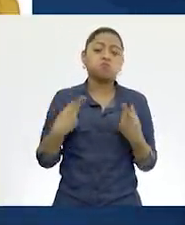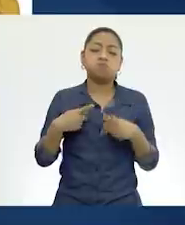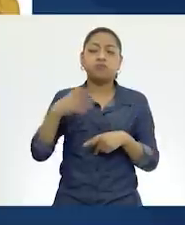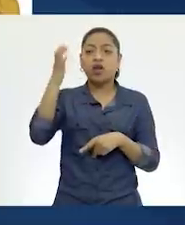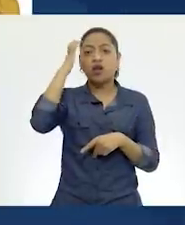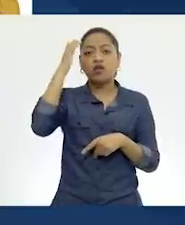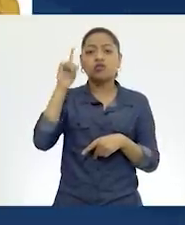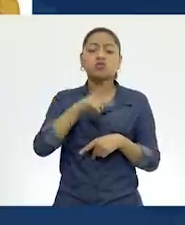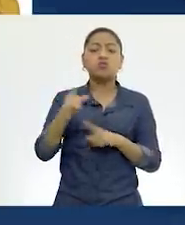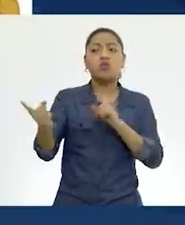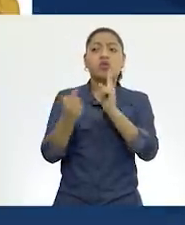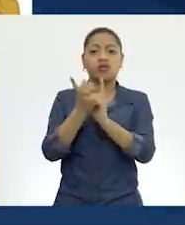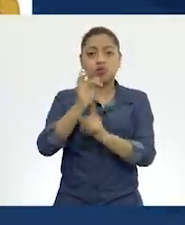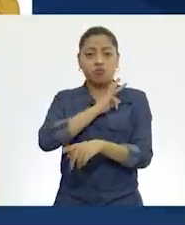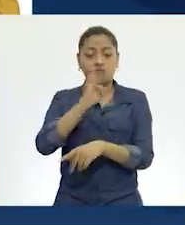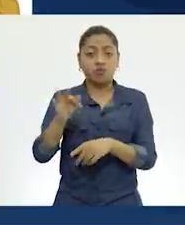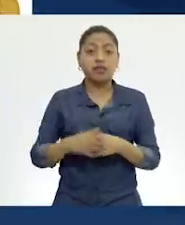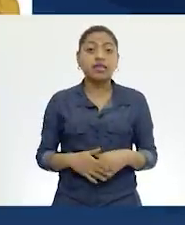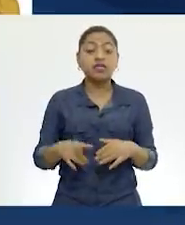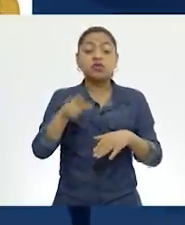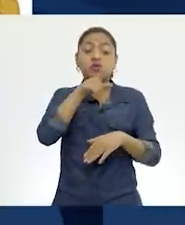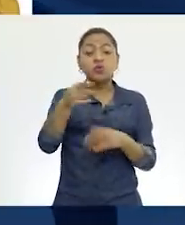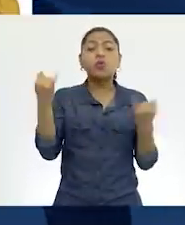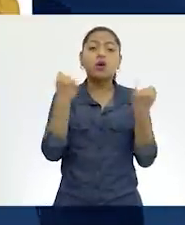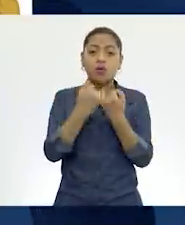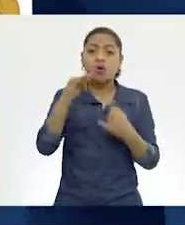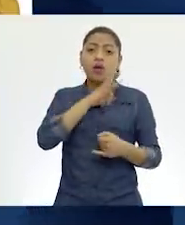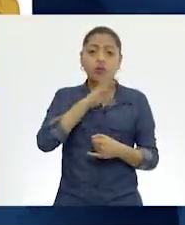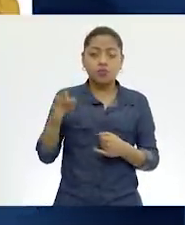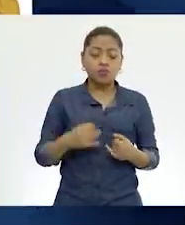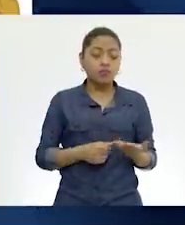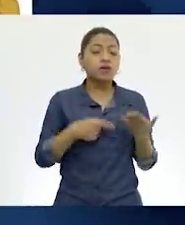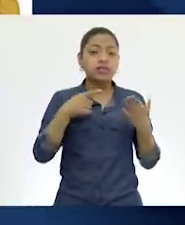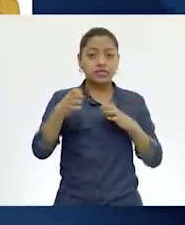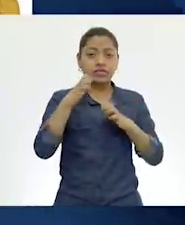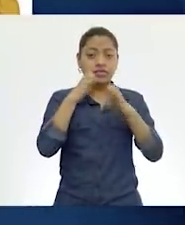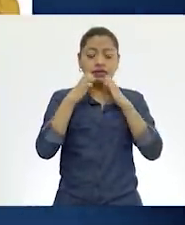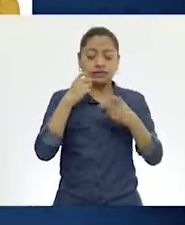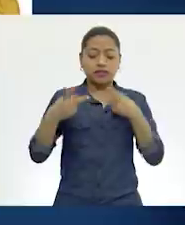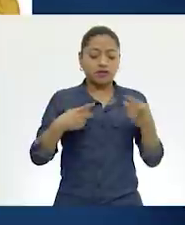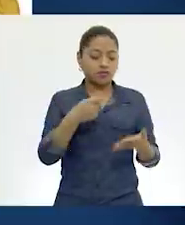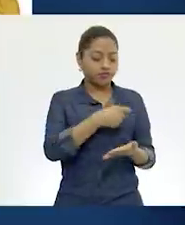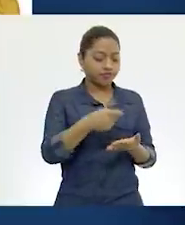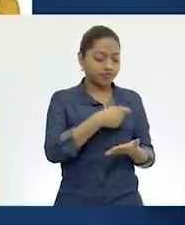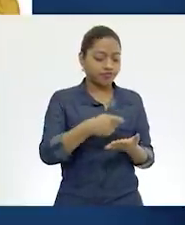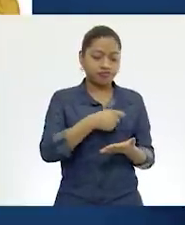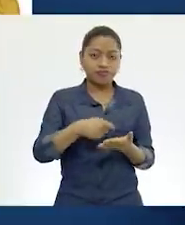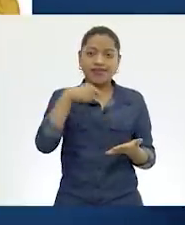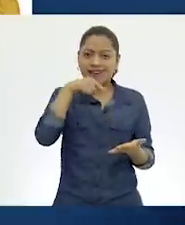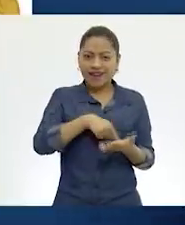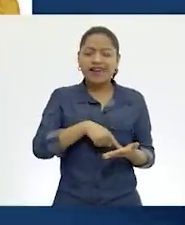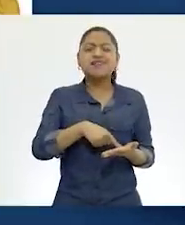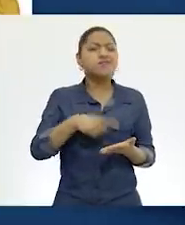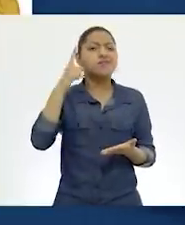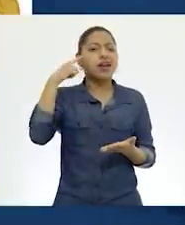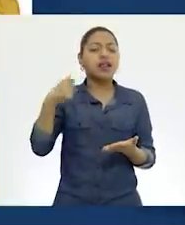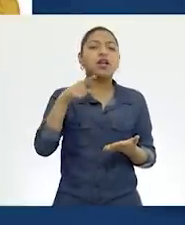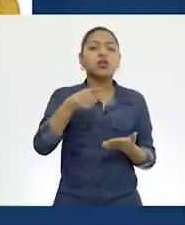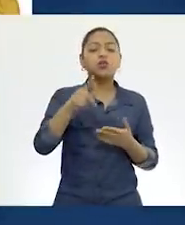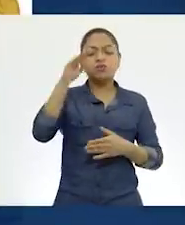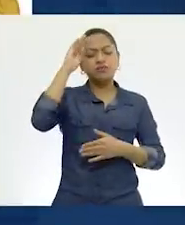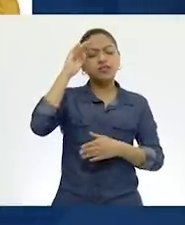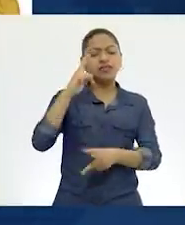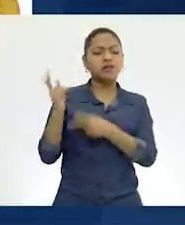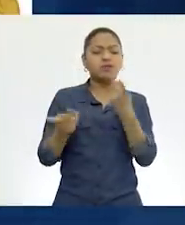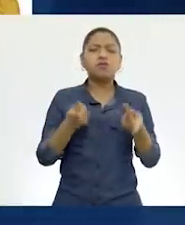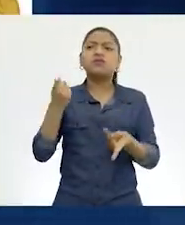paso es elaborar un guión para la entrevista que contendrá las preguntas que podrías